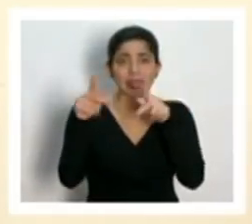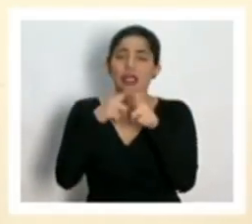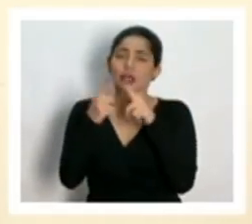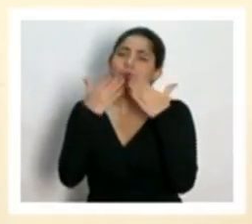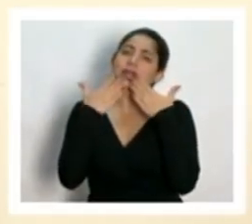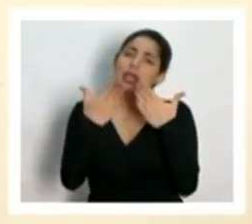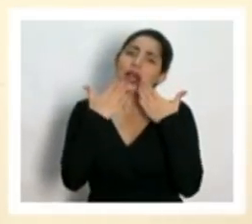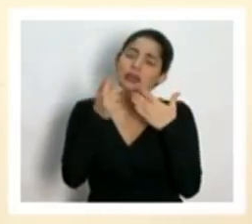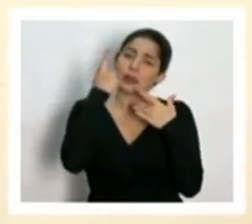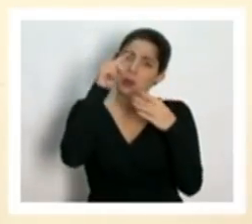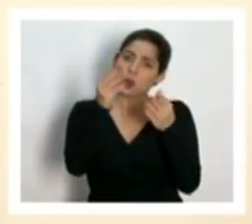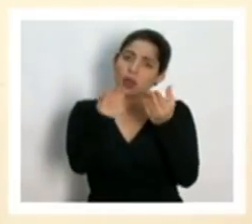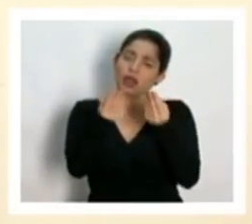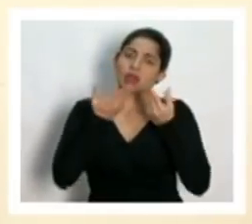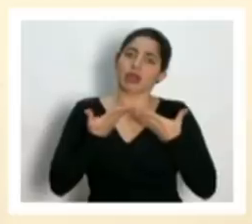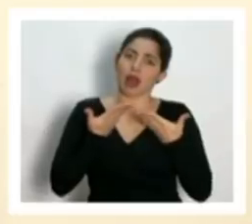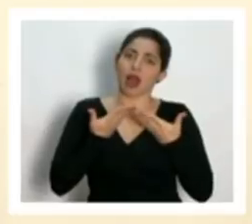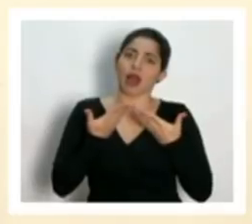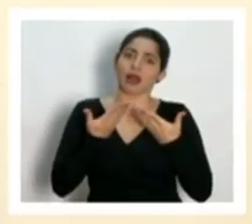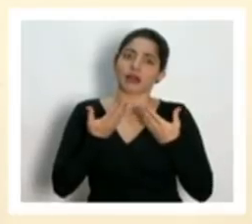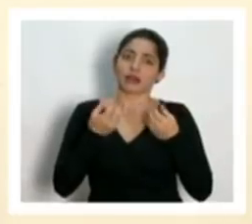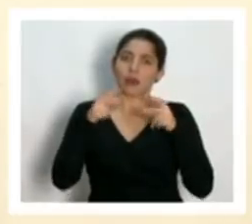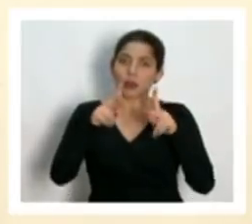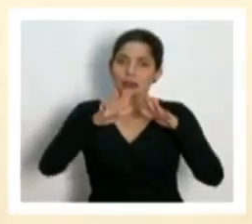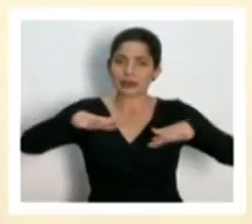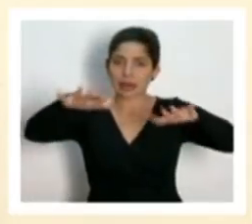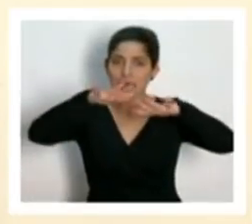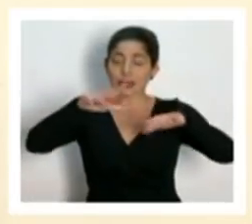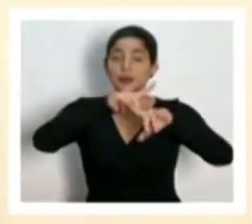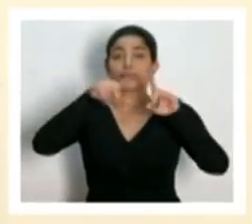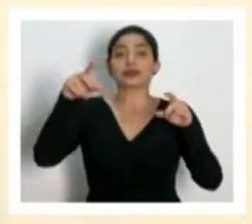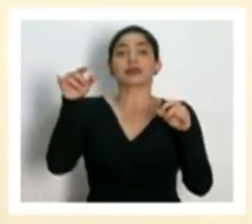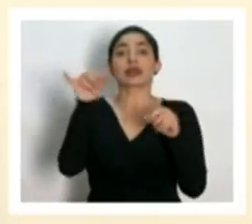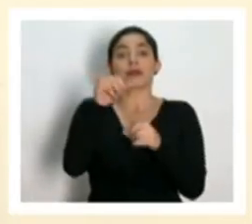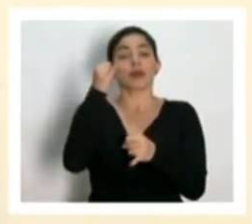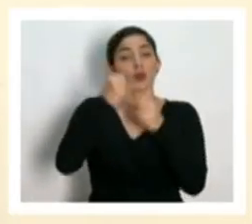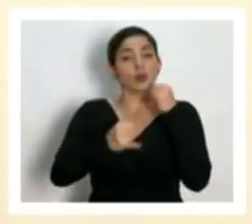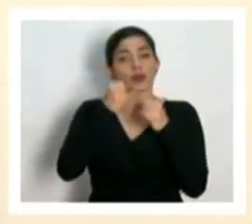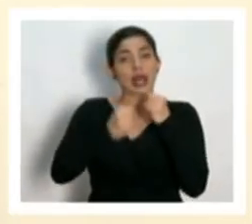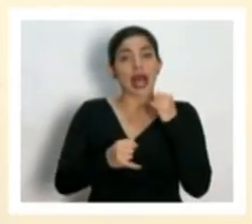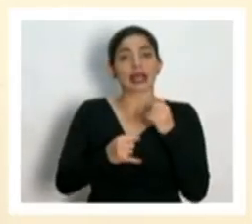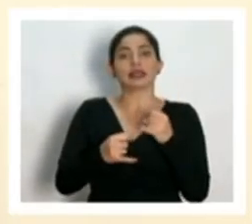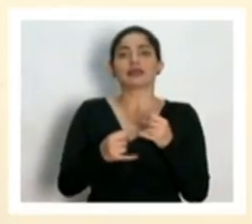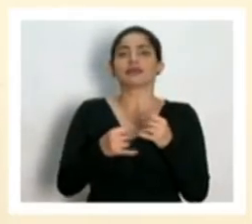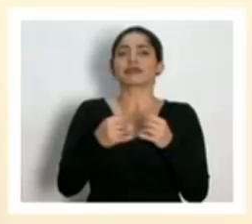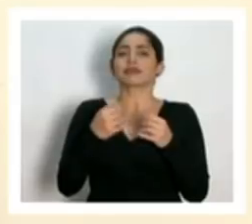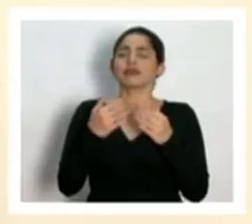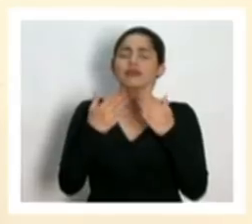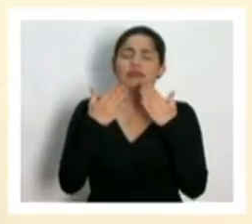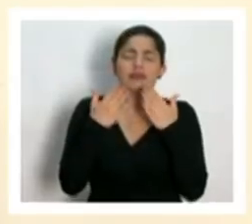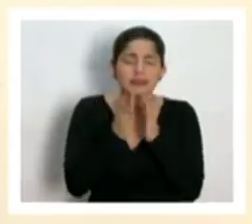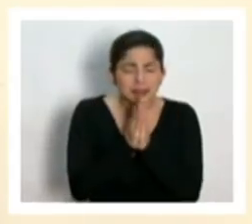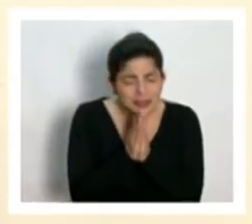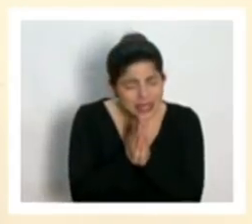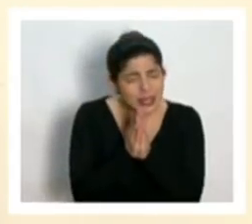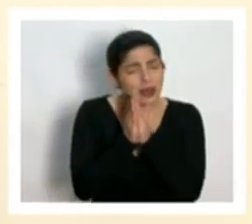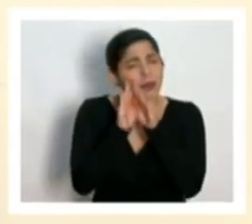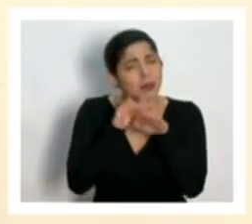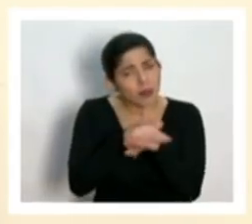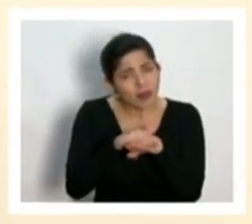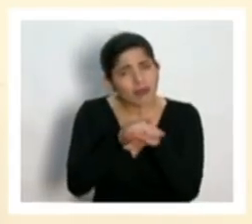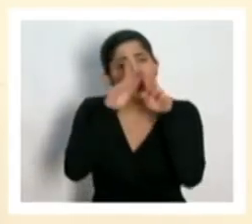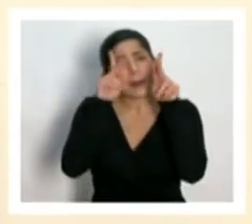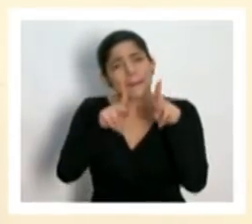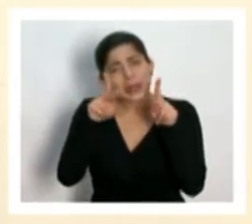por darnos ese espacio y finalmente encarecidamente pedirle a las personas